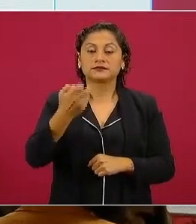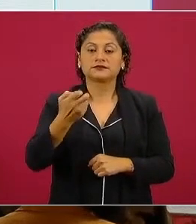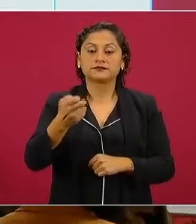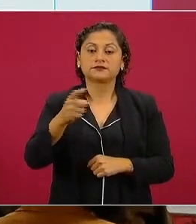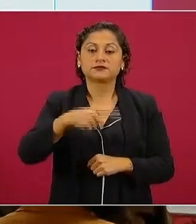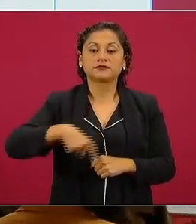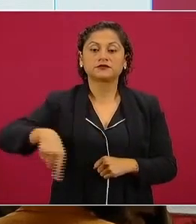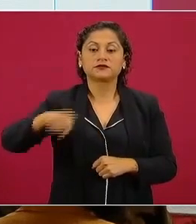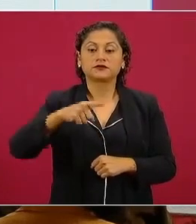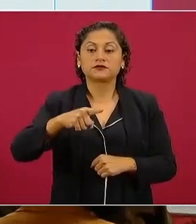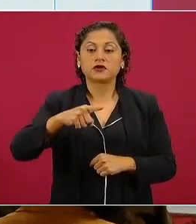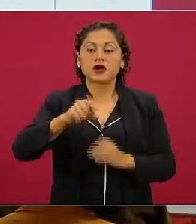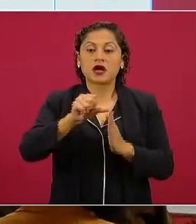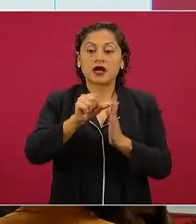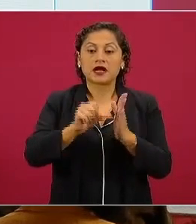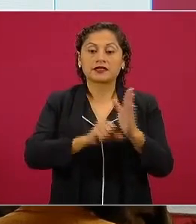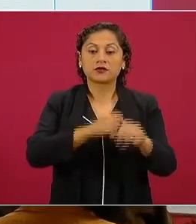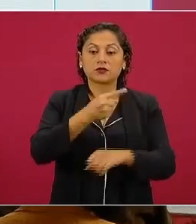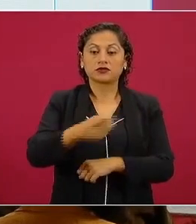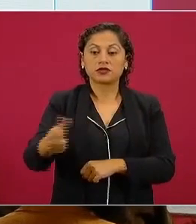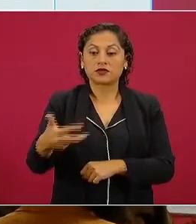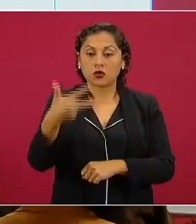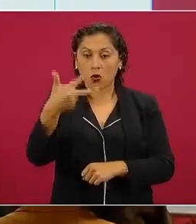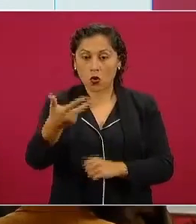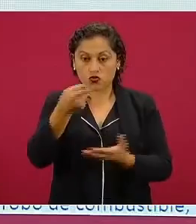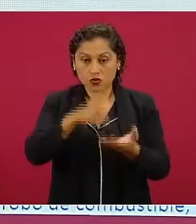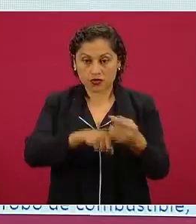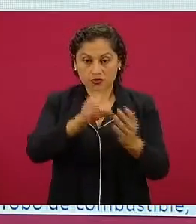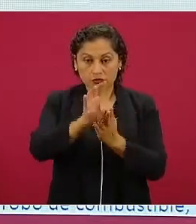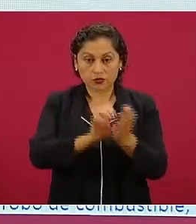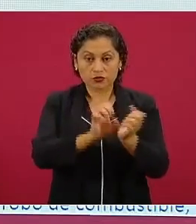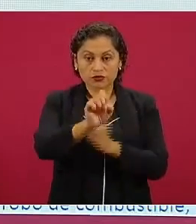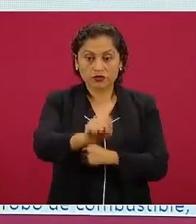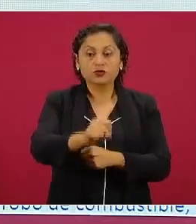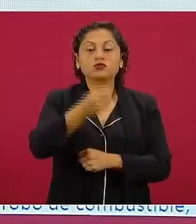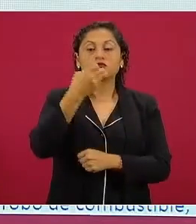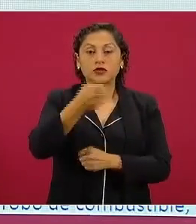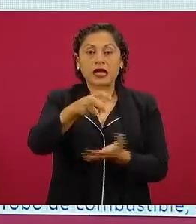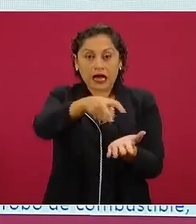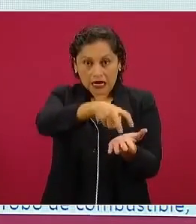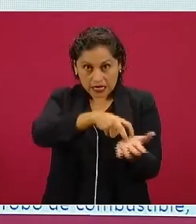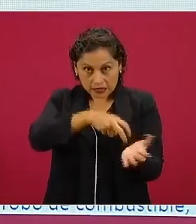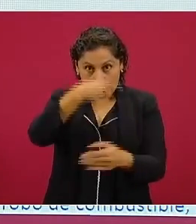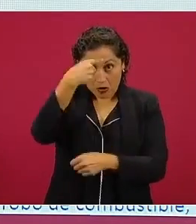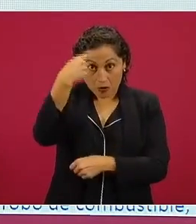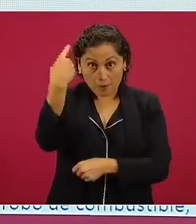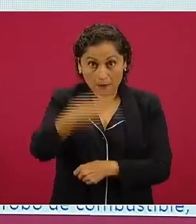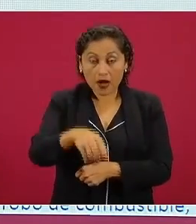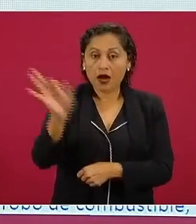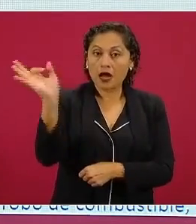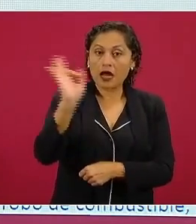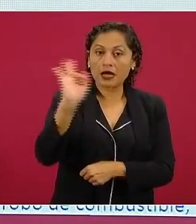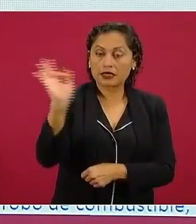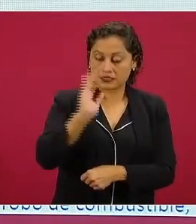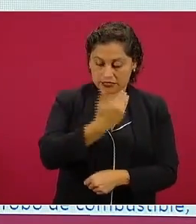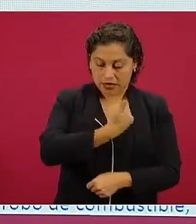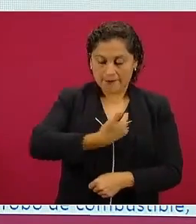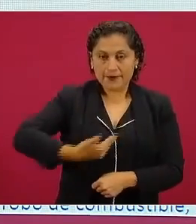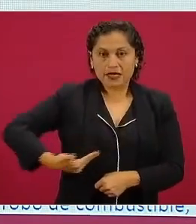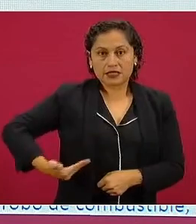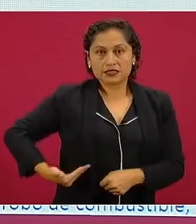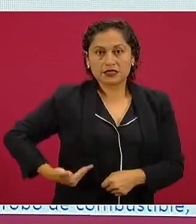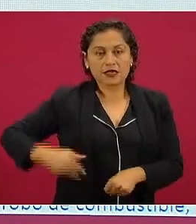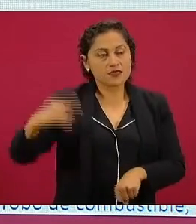para juzgar al presidente en funciones por cualquier delito que cometa igual que a cualquier